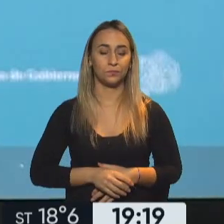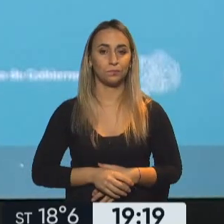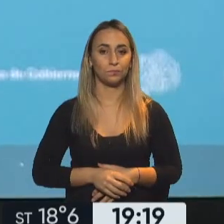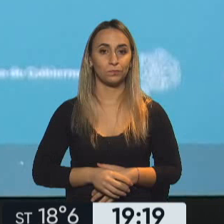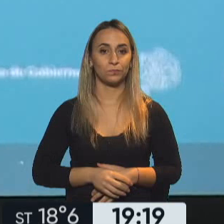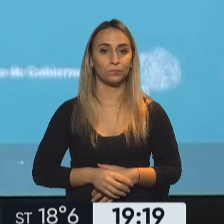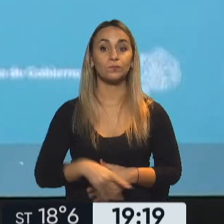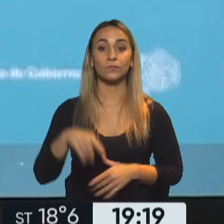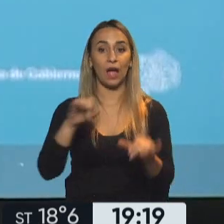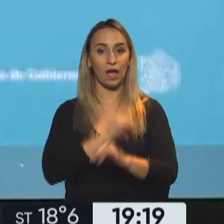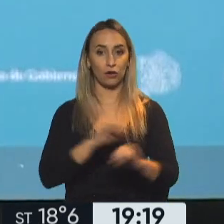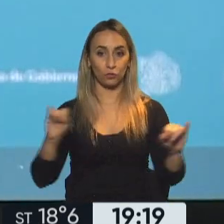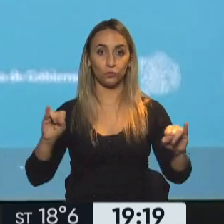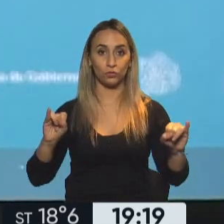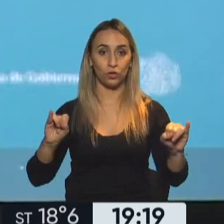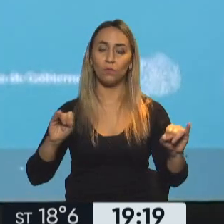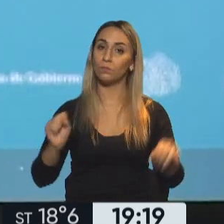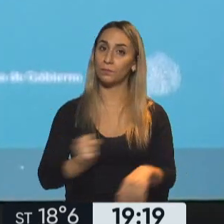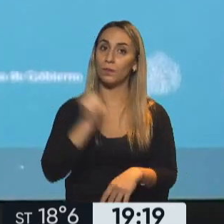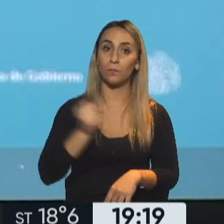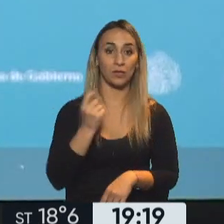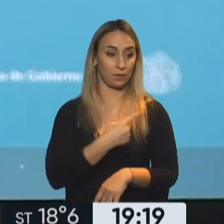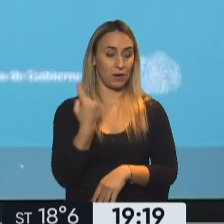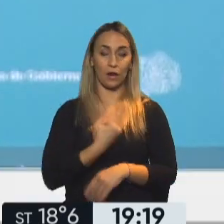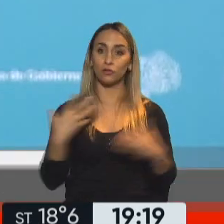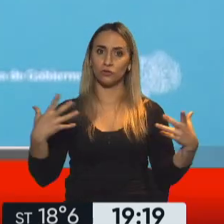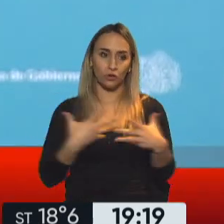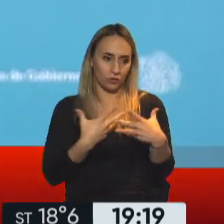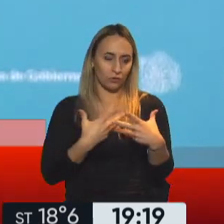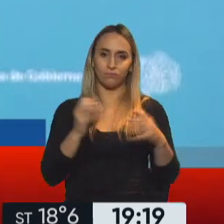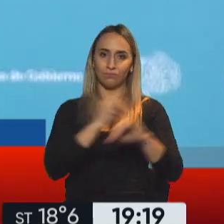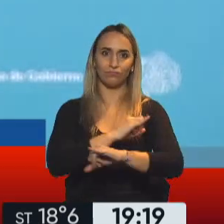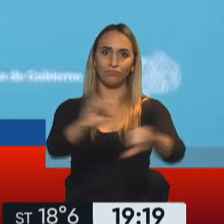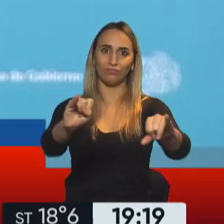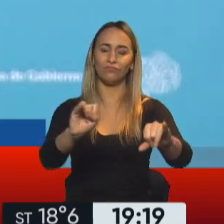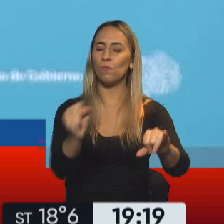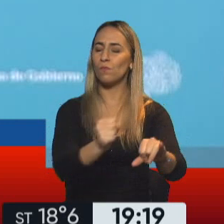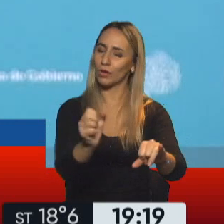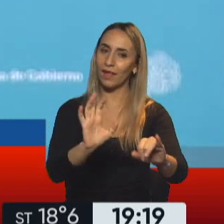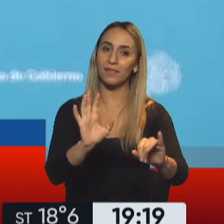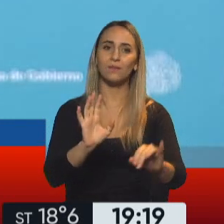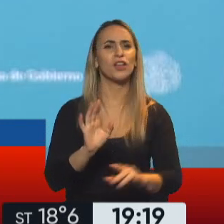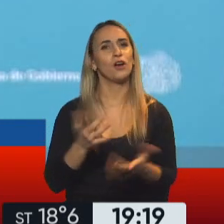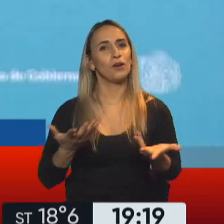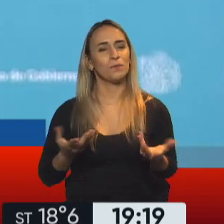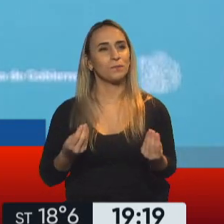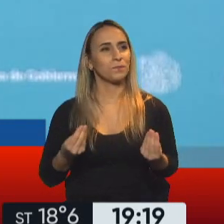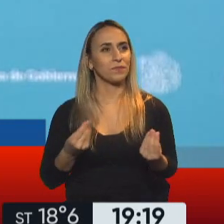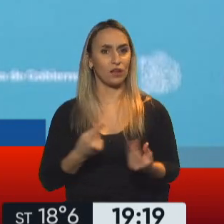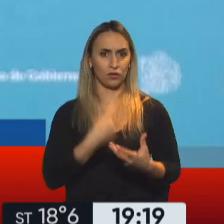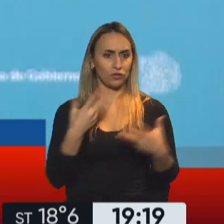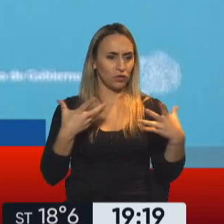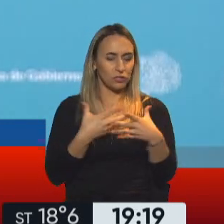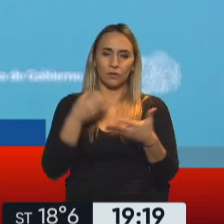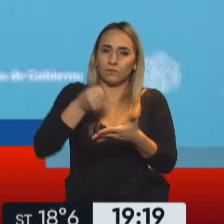Este es un anuncio muy importante para nosotros, no solo por el enorme esfuerzo